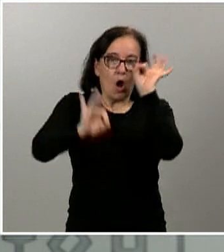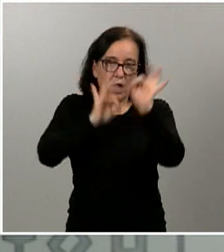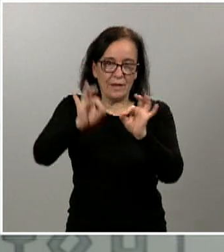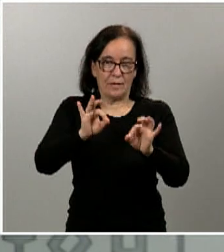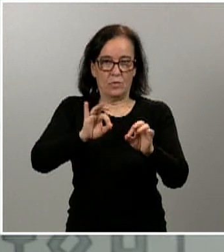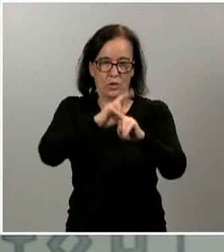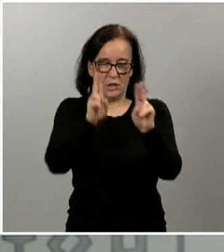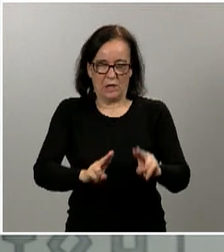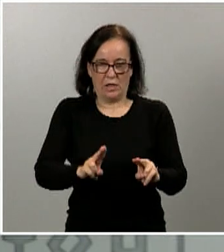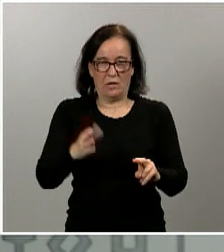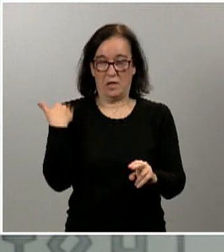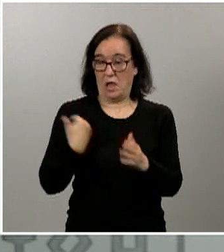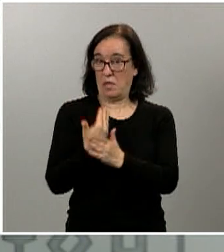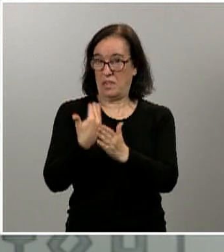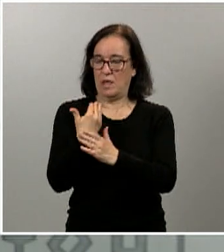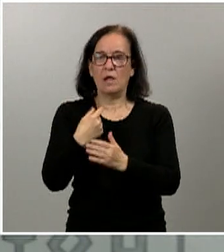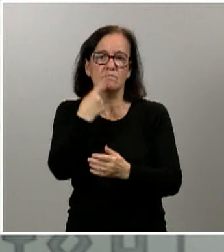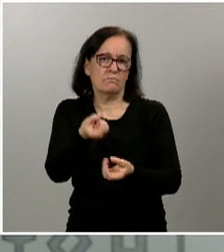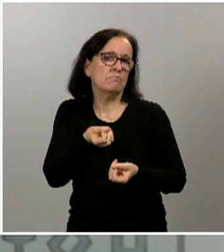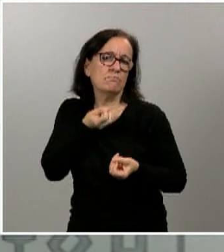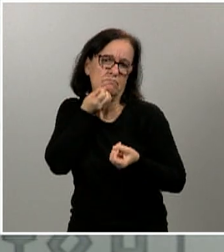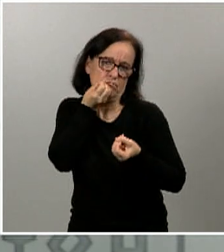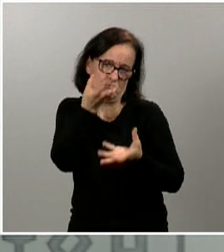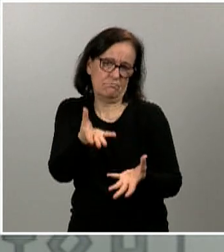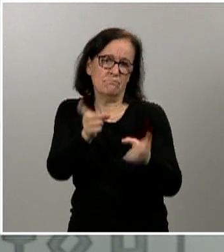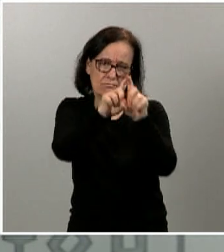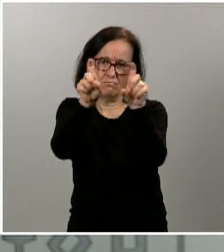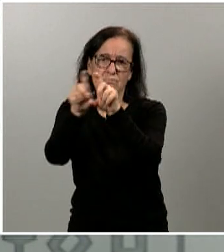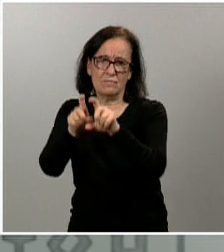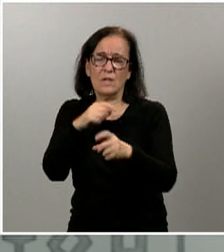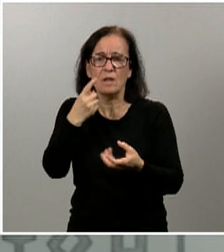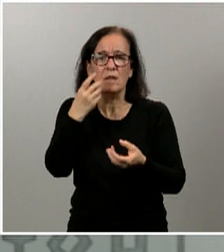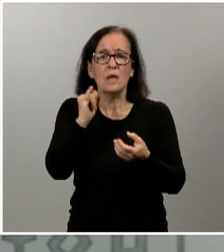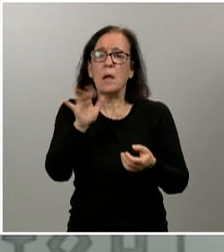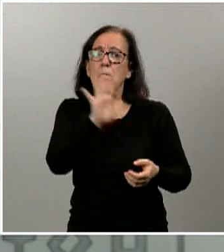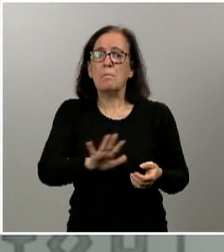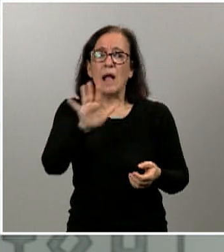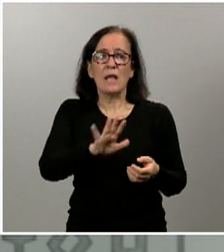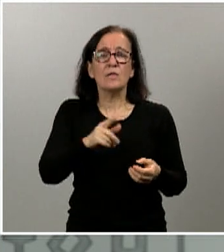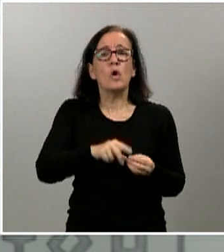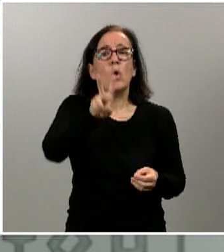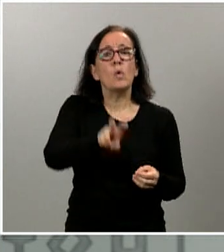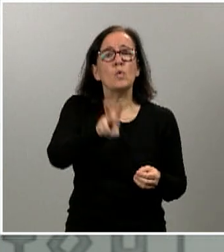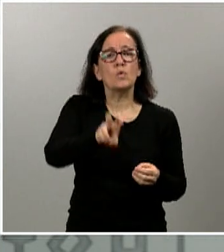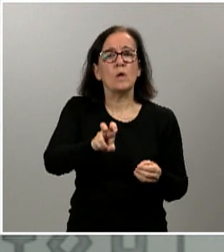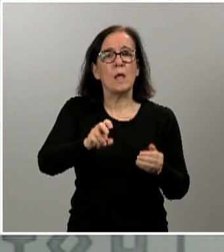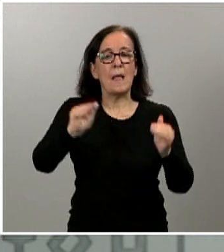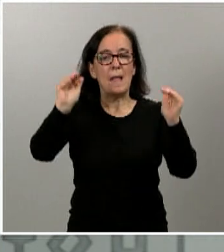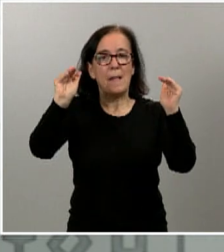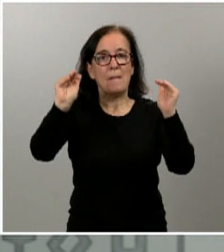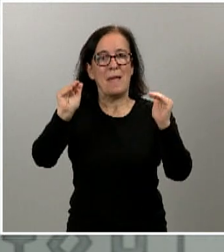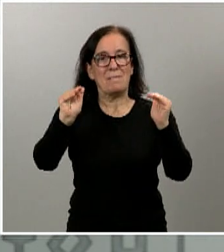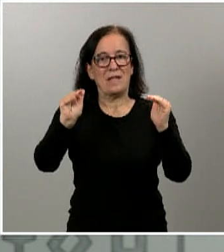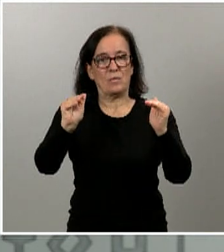días, se han pronunciado claramente porque parece que sí pueden tener una utilidad en reducir la propagación de la infección.